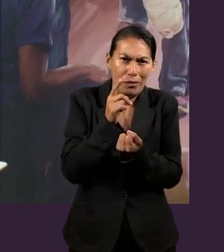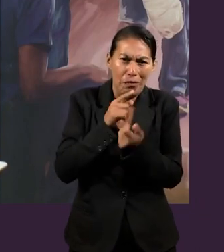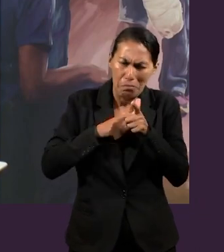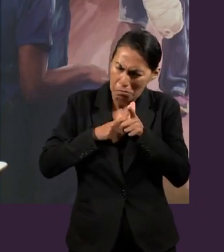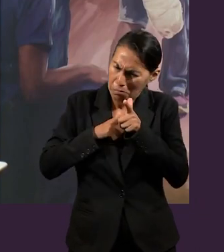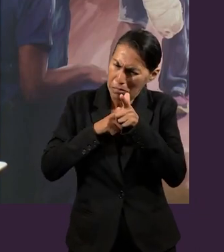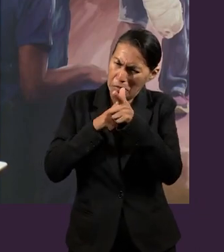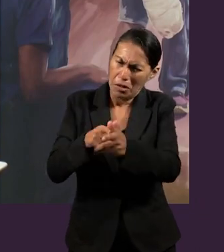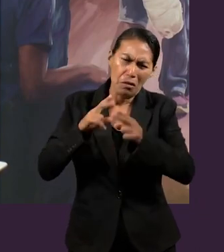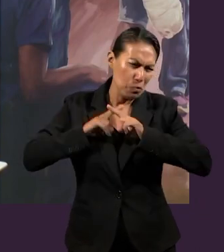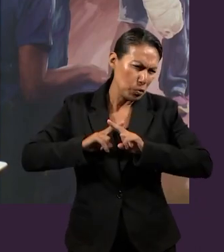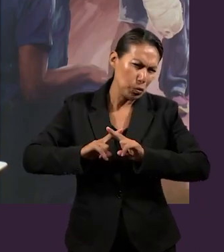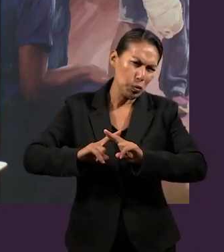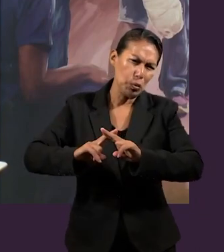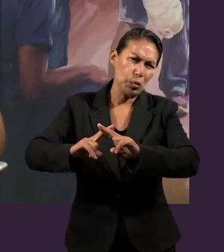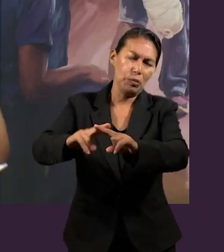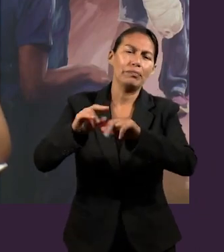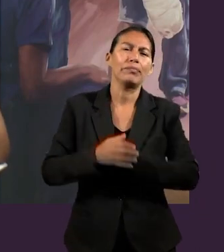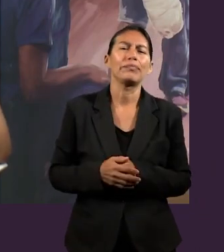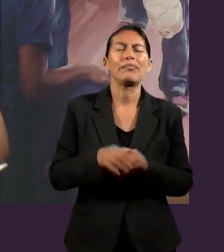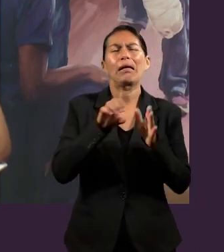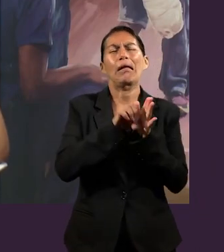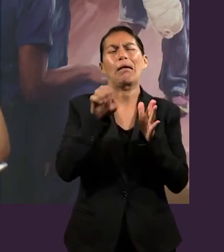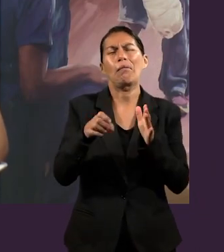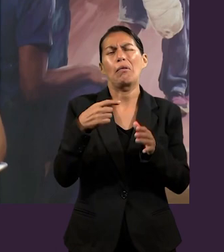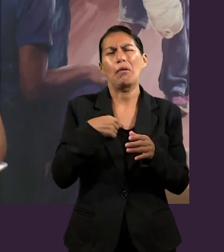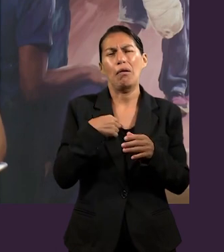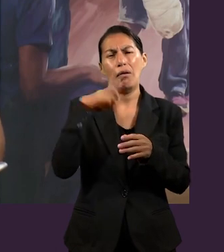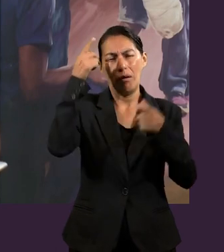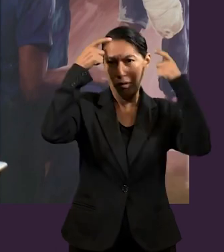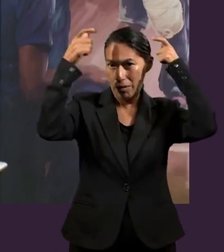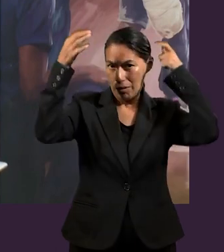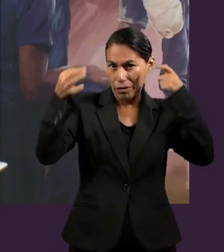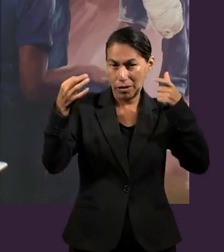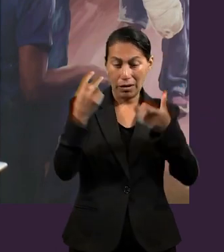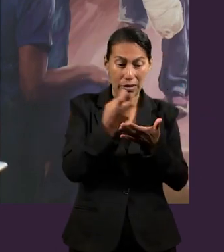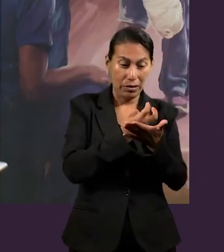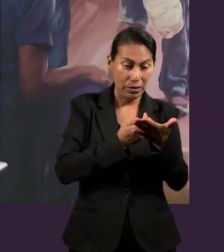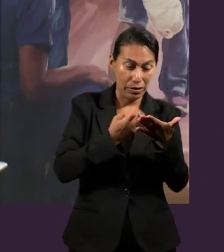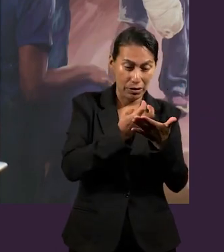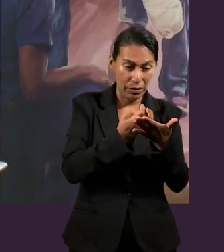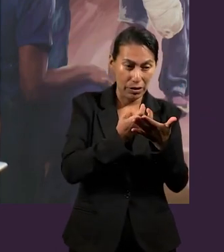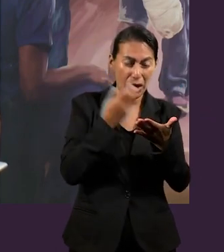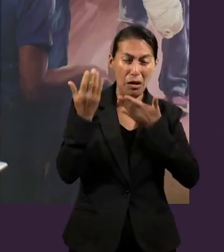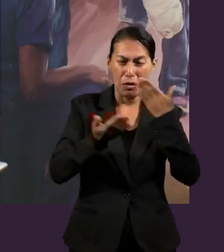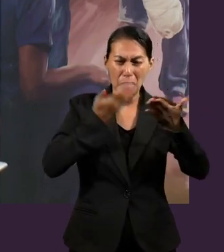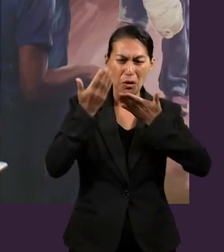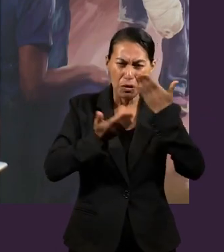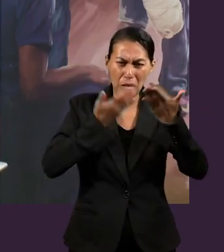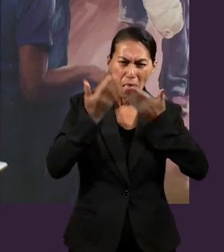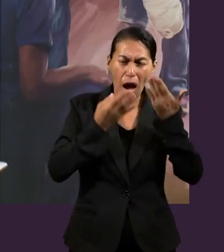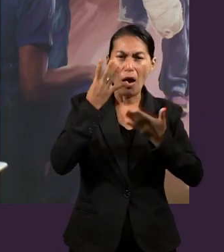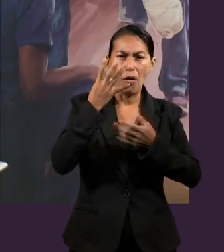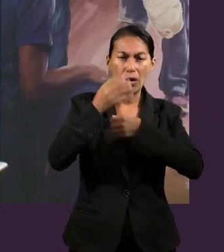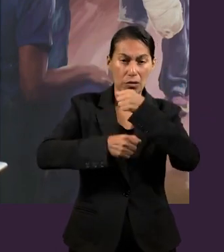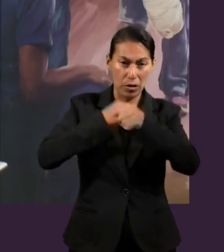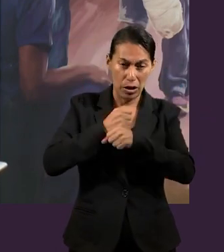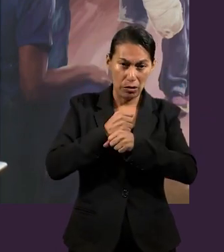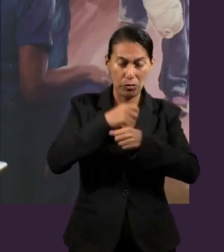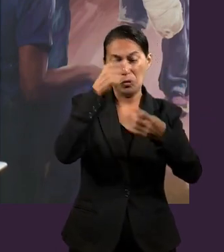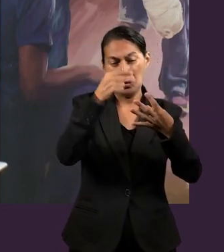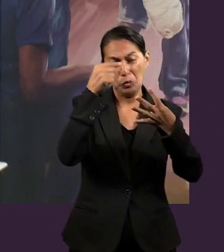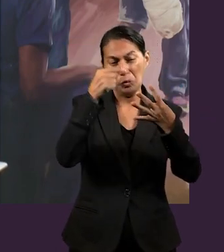Y debo un ejemplo de que, por ejemplo, yo me acabo de graduar de diseño gráfico, en una carrera que me tomó cuatro años, y pide